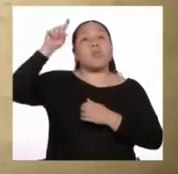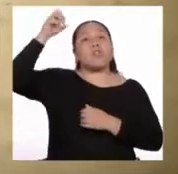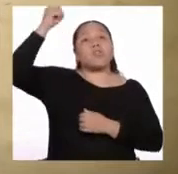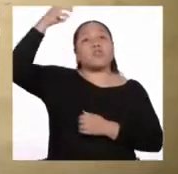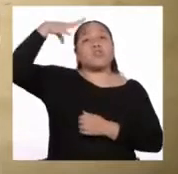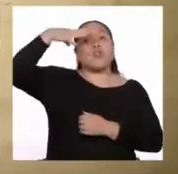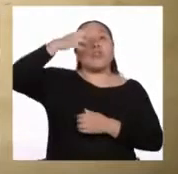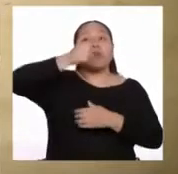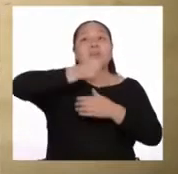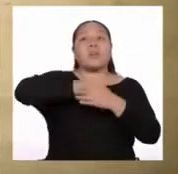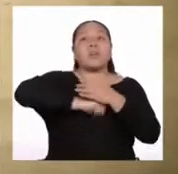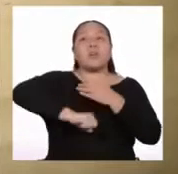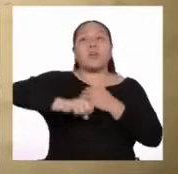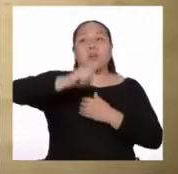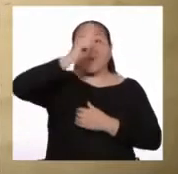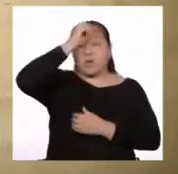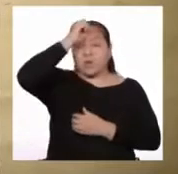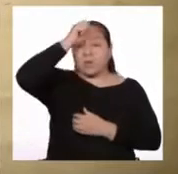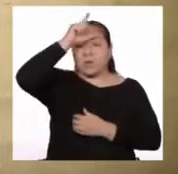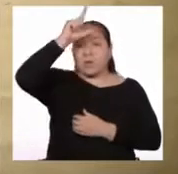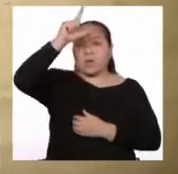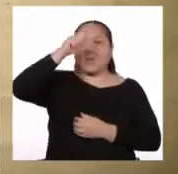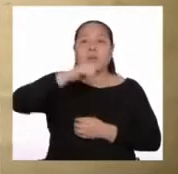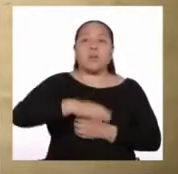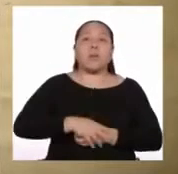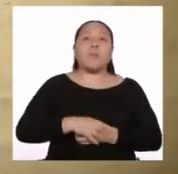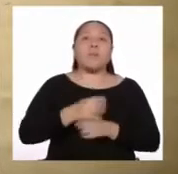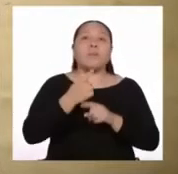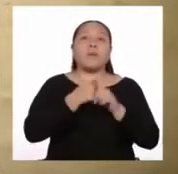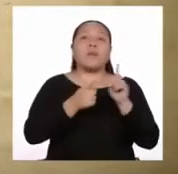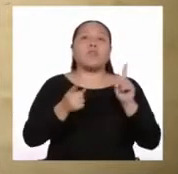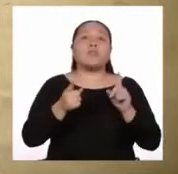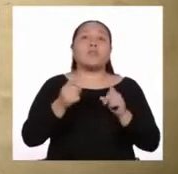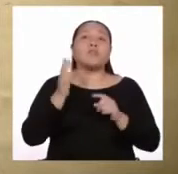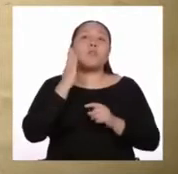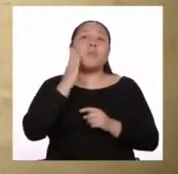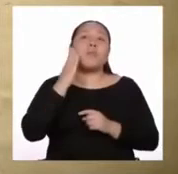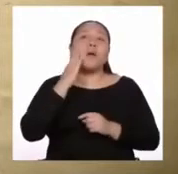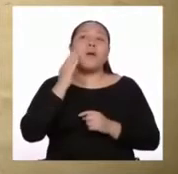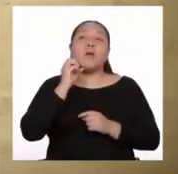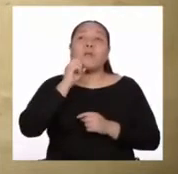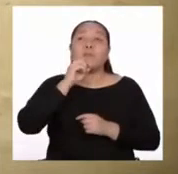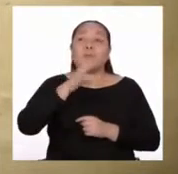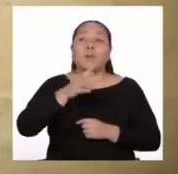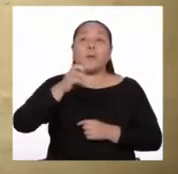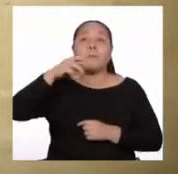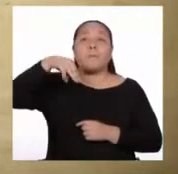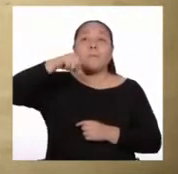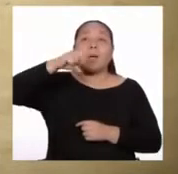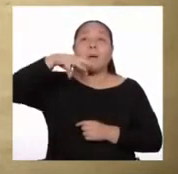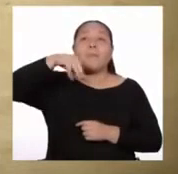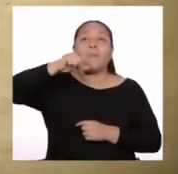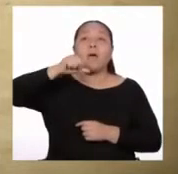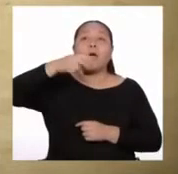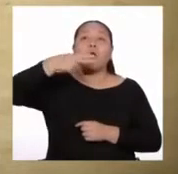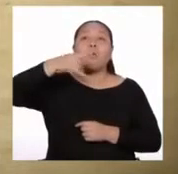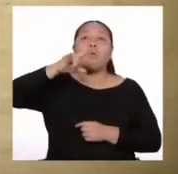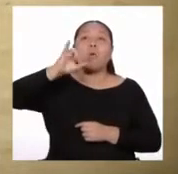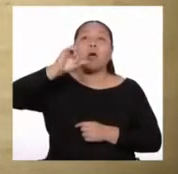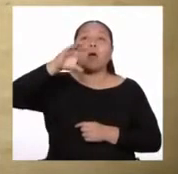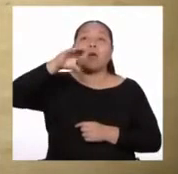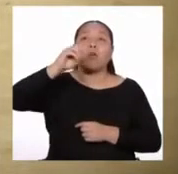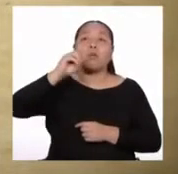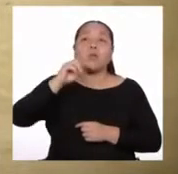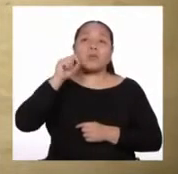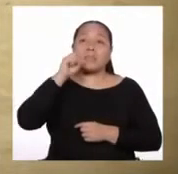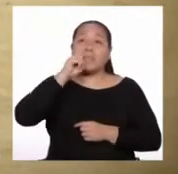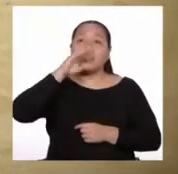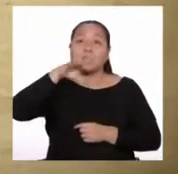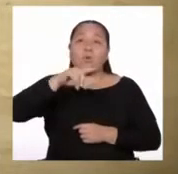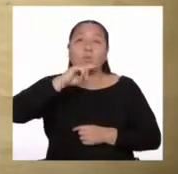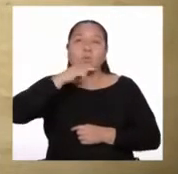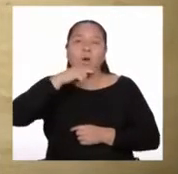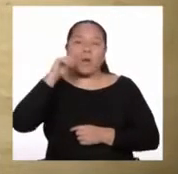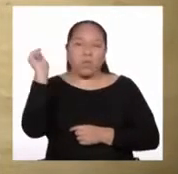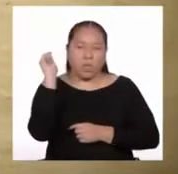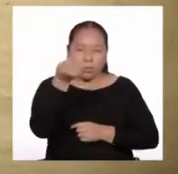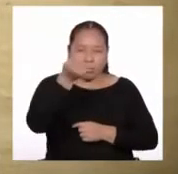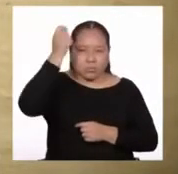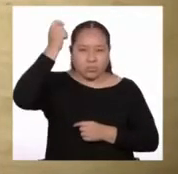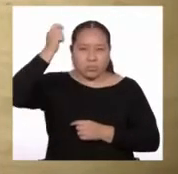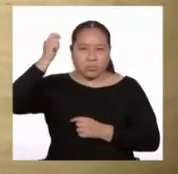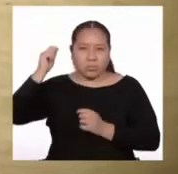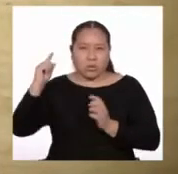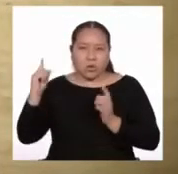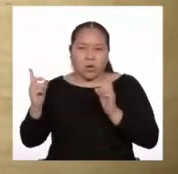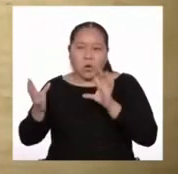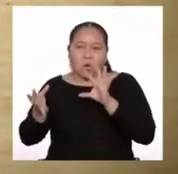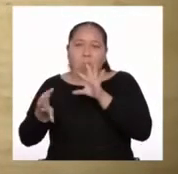Pero de verdad su madre fue Mamahuaco. Esta dicha mujer, se dice que fue una hechicera, que hablaba con los